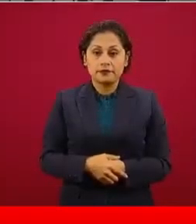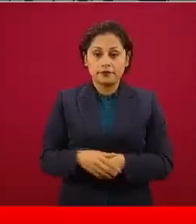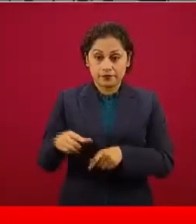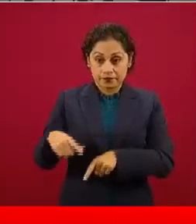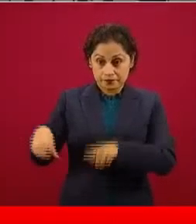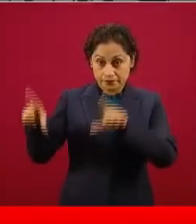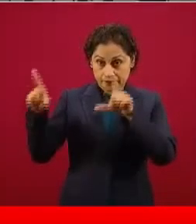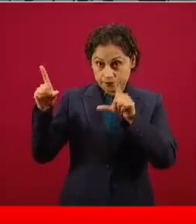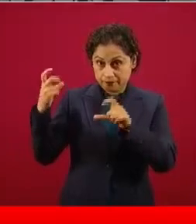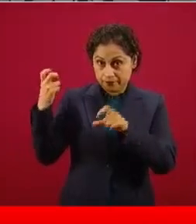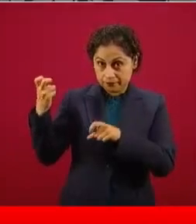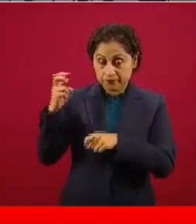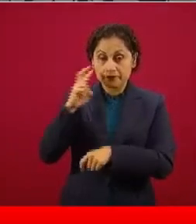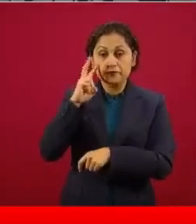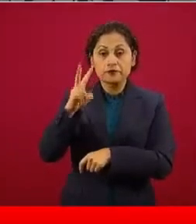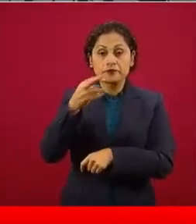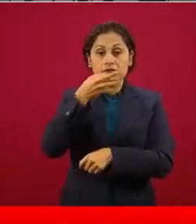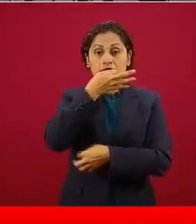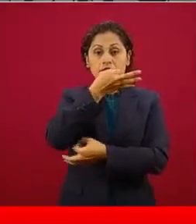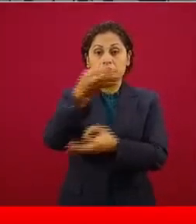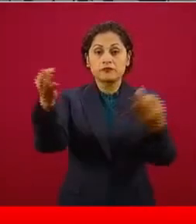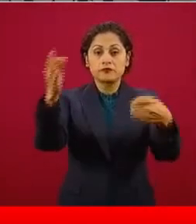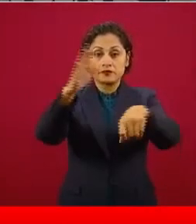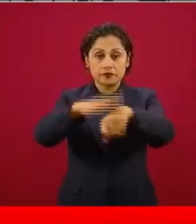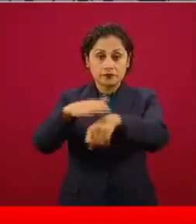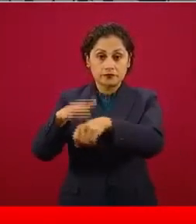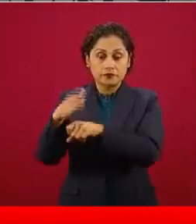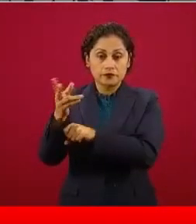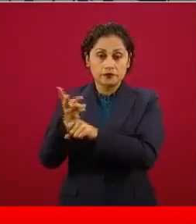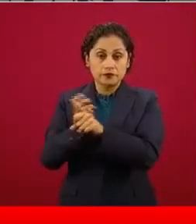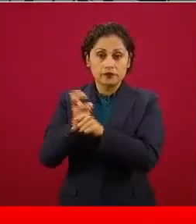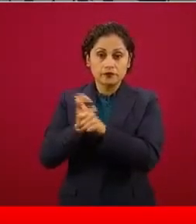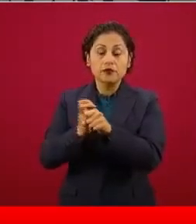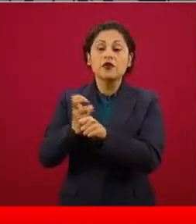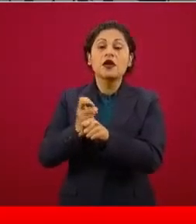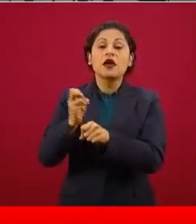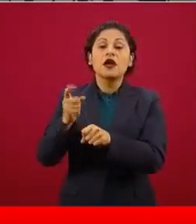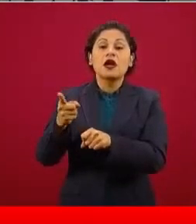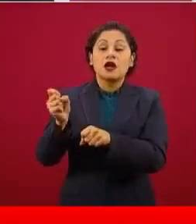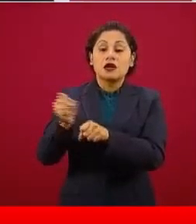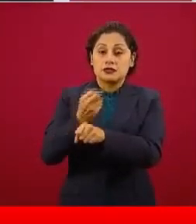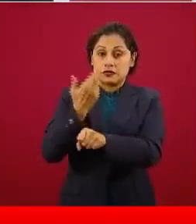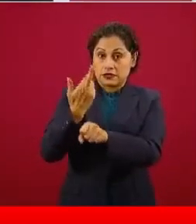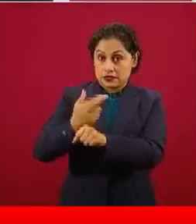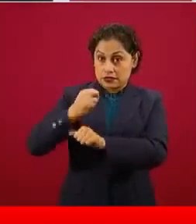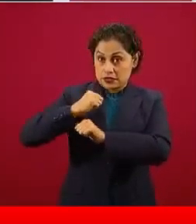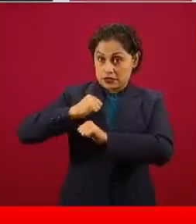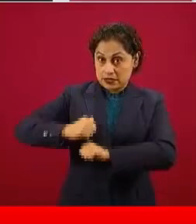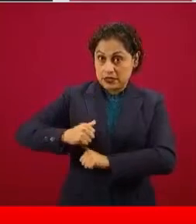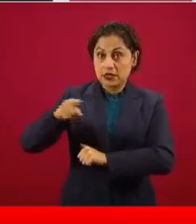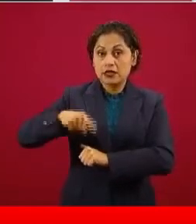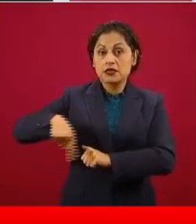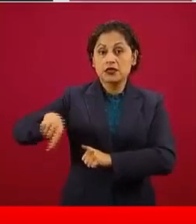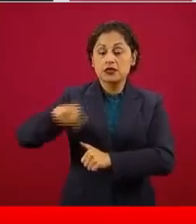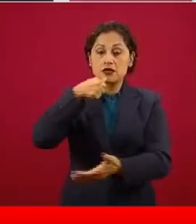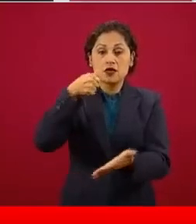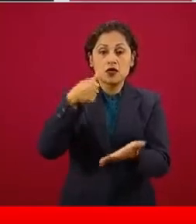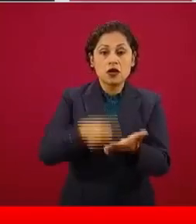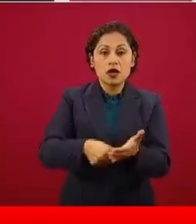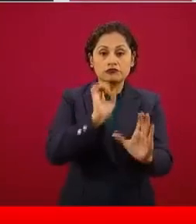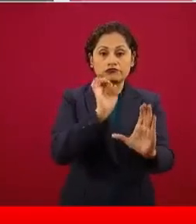convocatoria. El señor secretario les va a enviar una carta personal a cada uno de esos 337